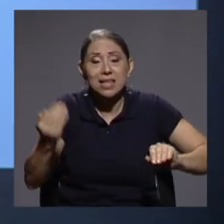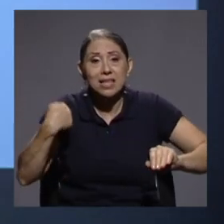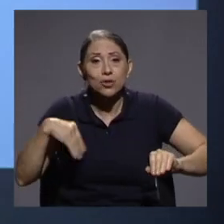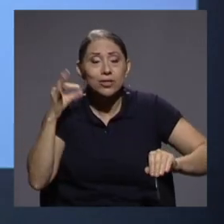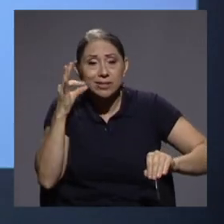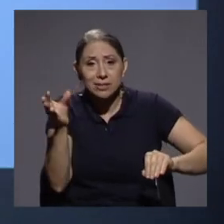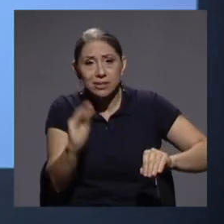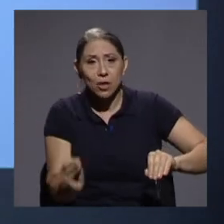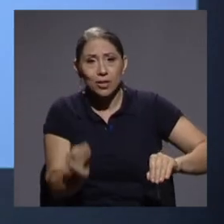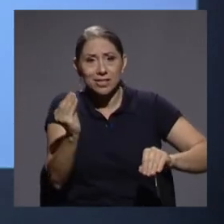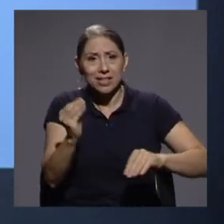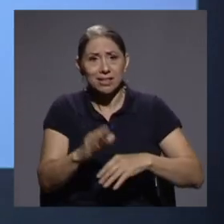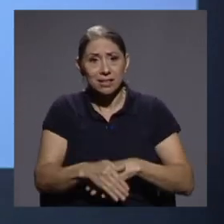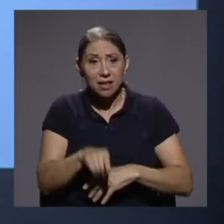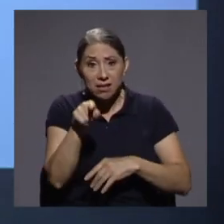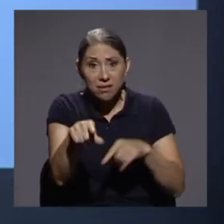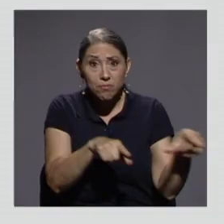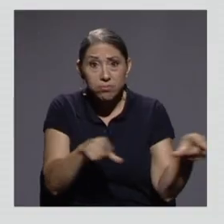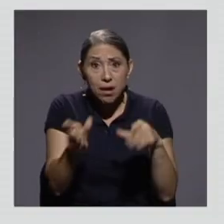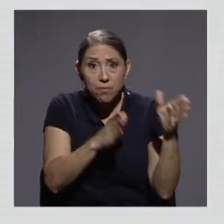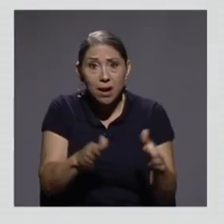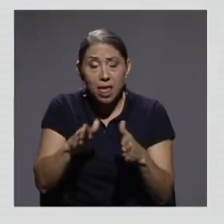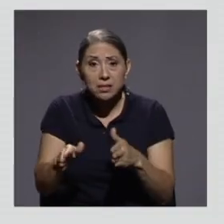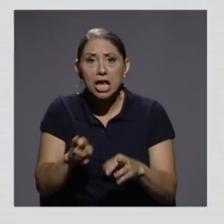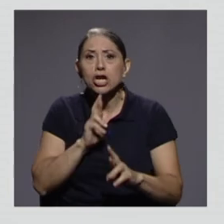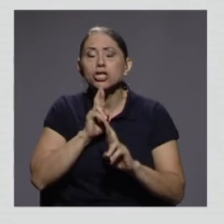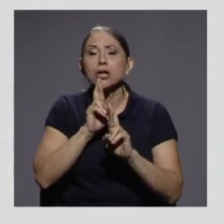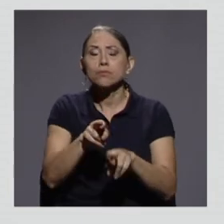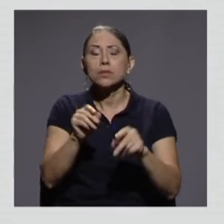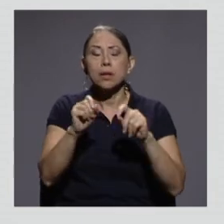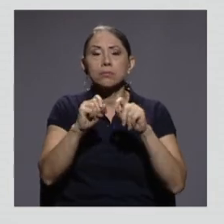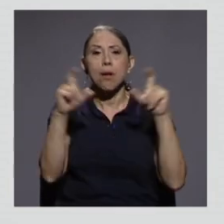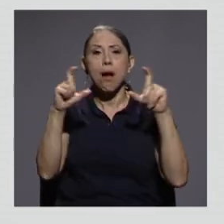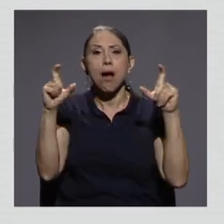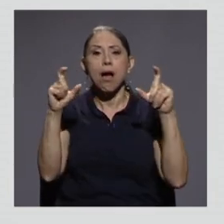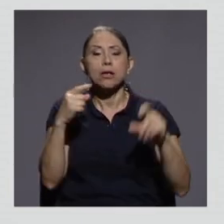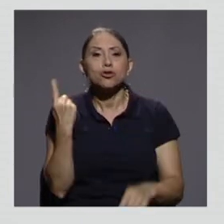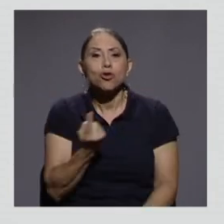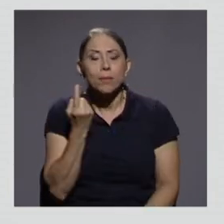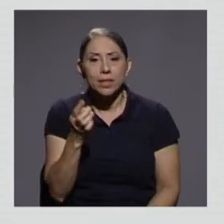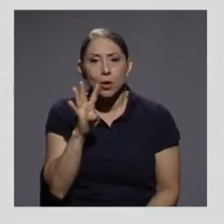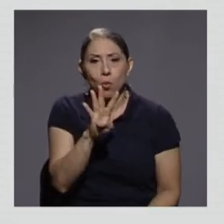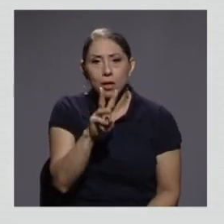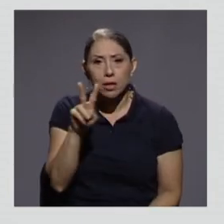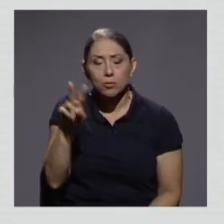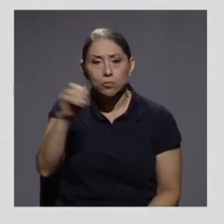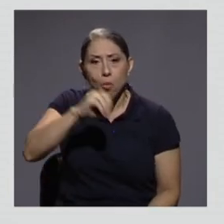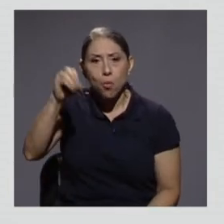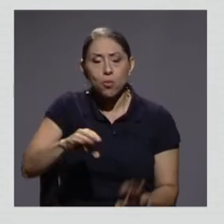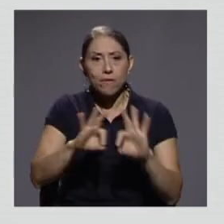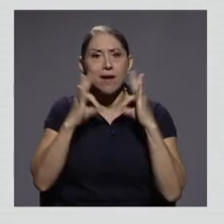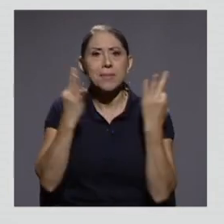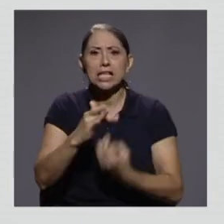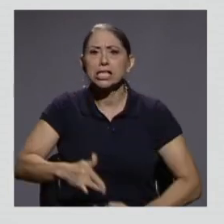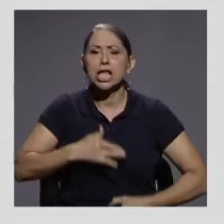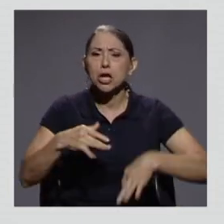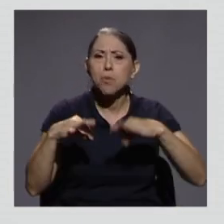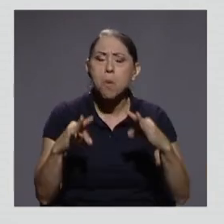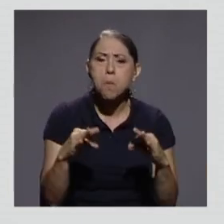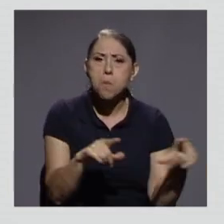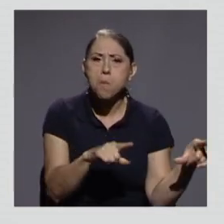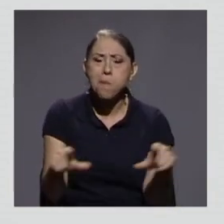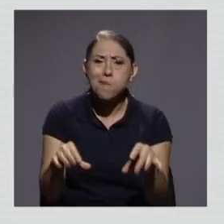respuesta es sorprendente. Solo el 42% de las familias se sienten muy preparadas para ayudar